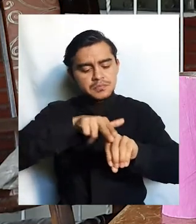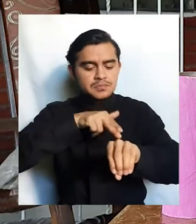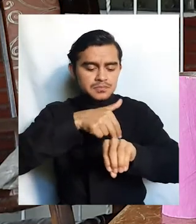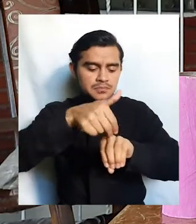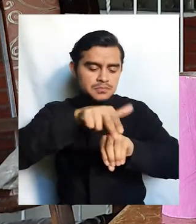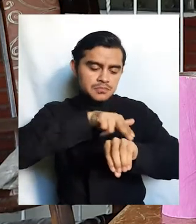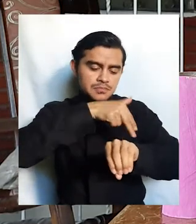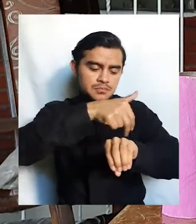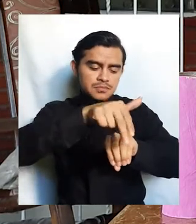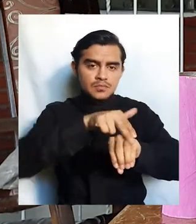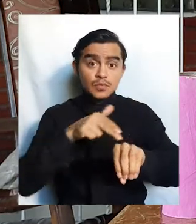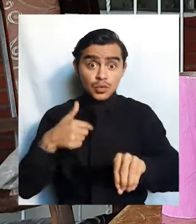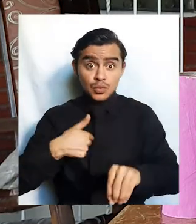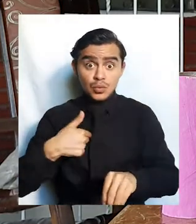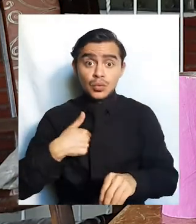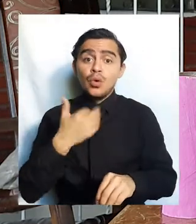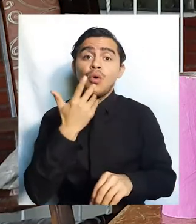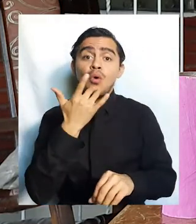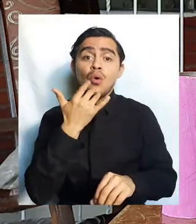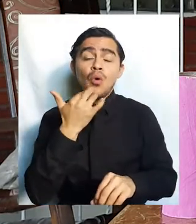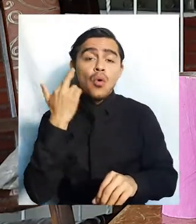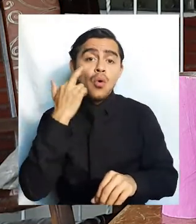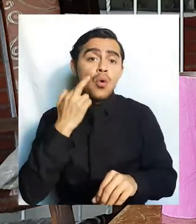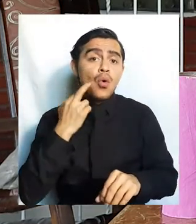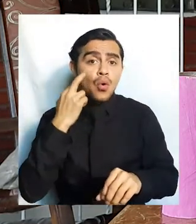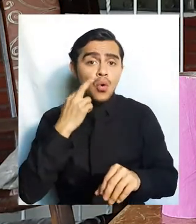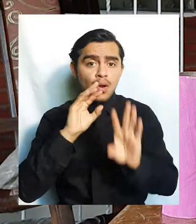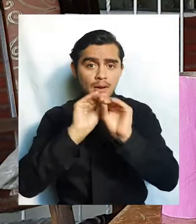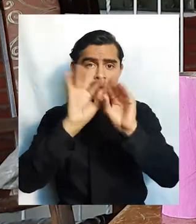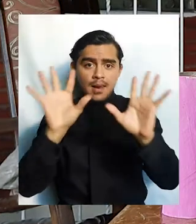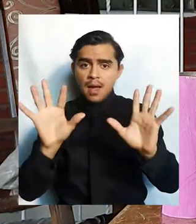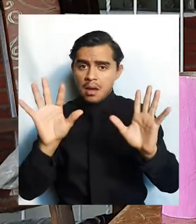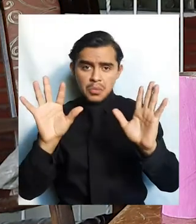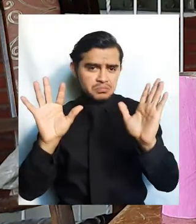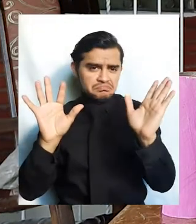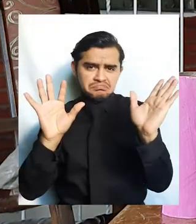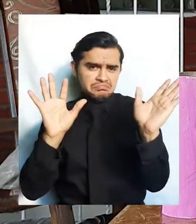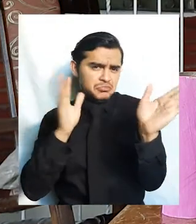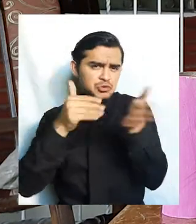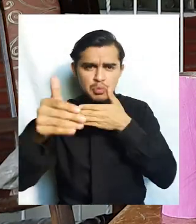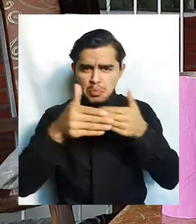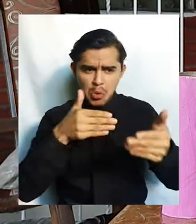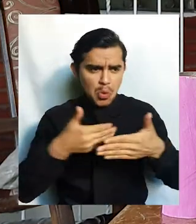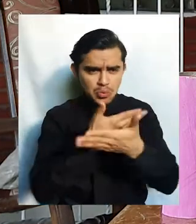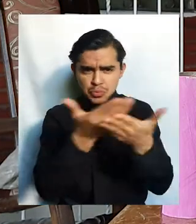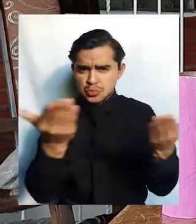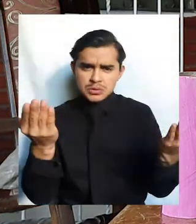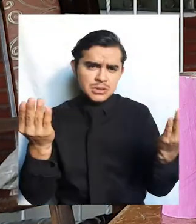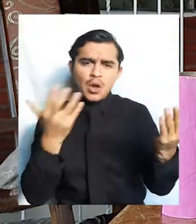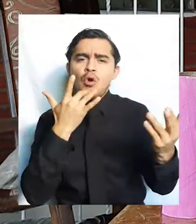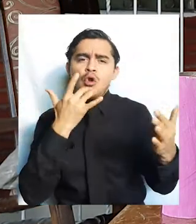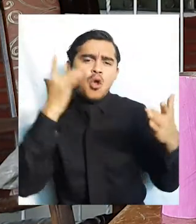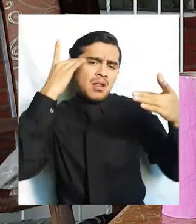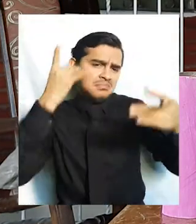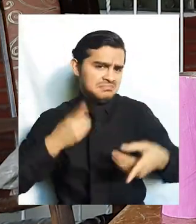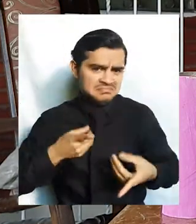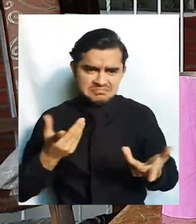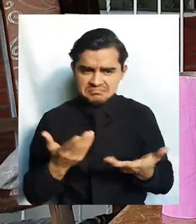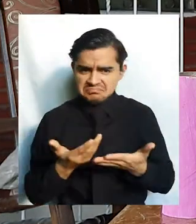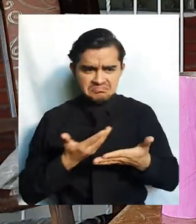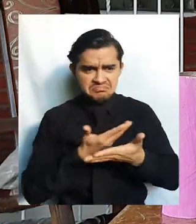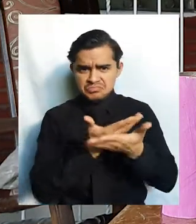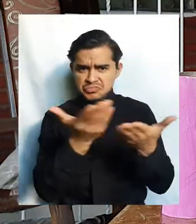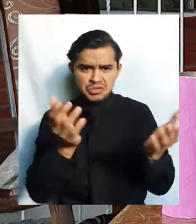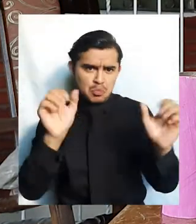pintar de color rosa pastel. No importan los colores que ustedes elijan, lo pueden pintar de los